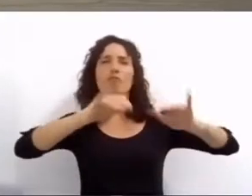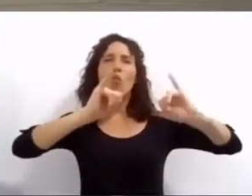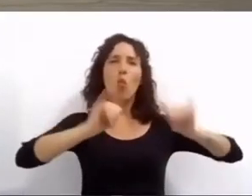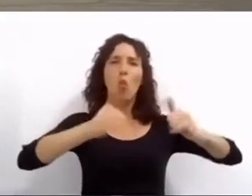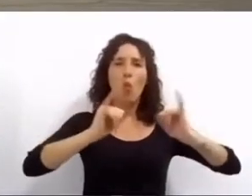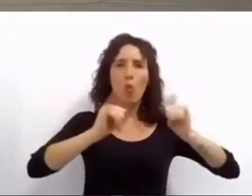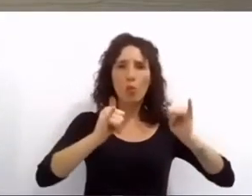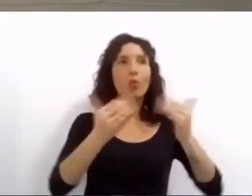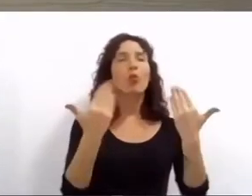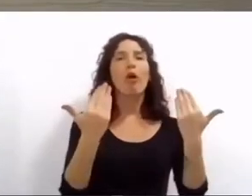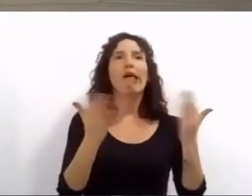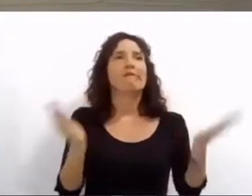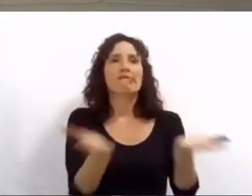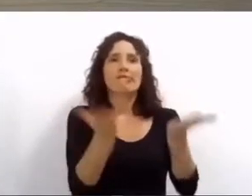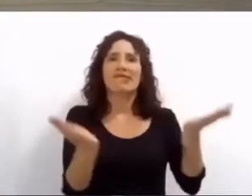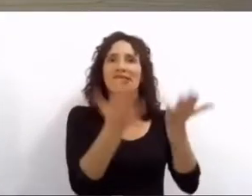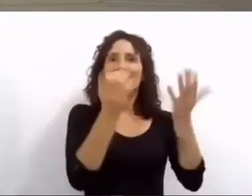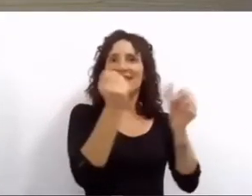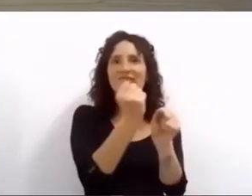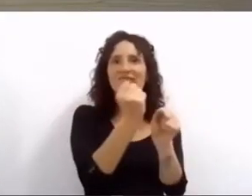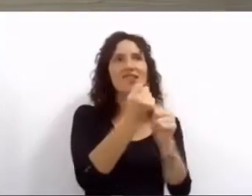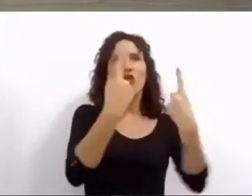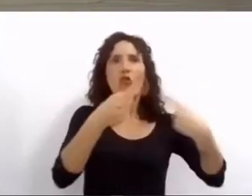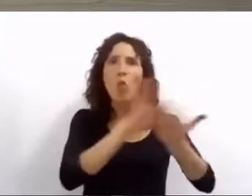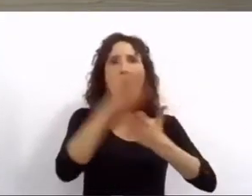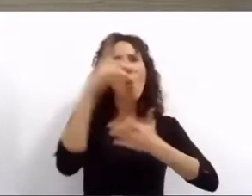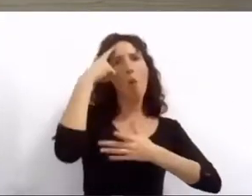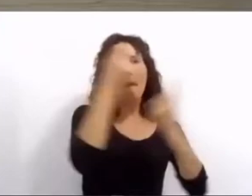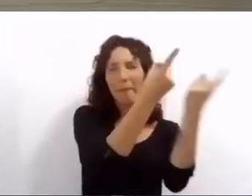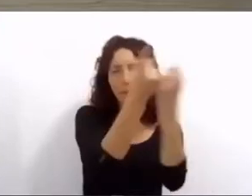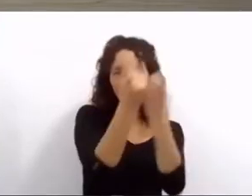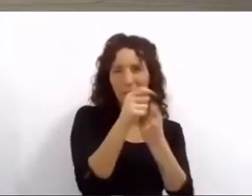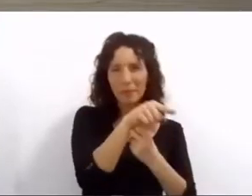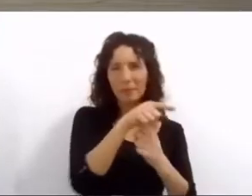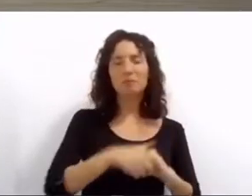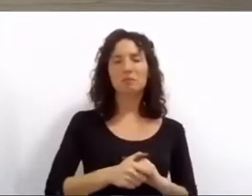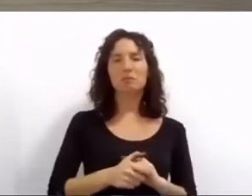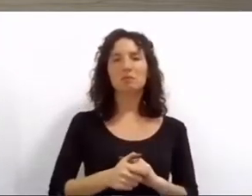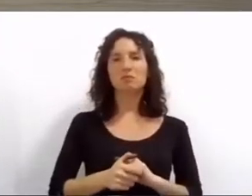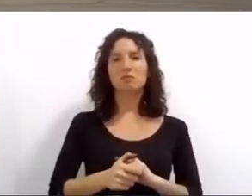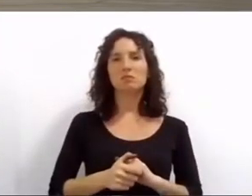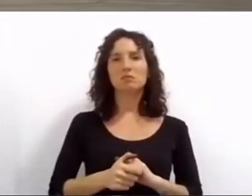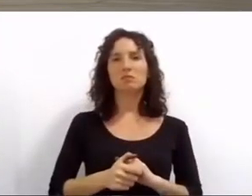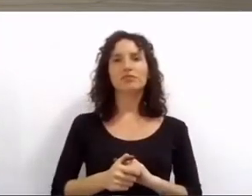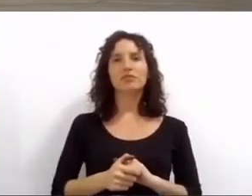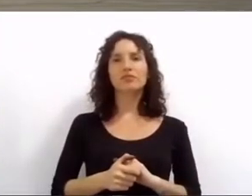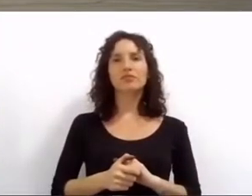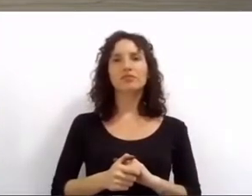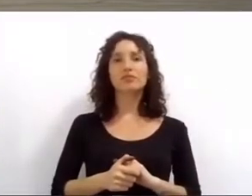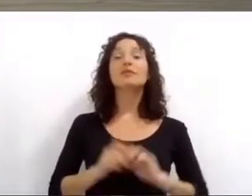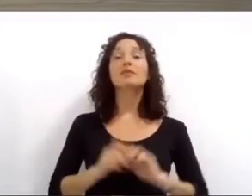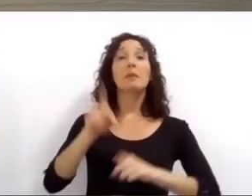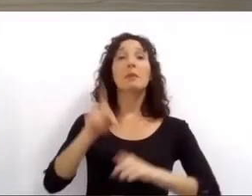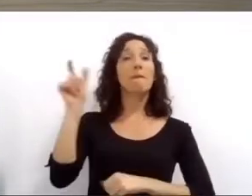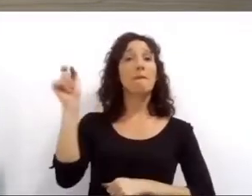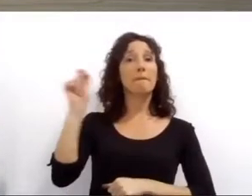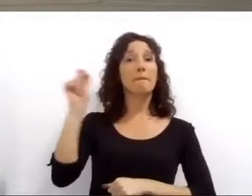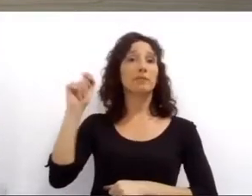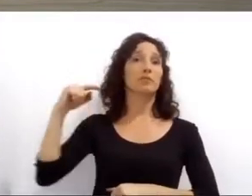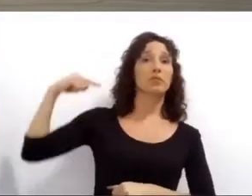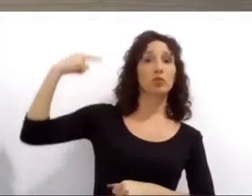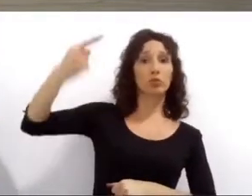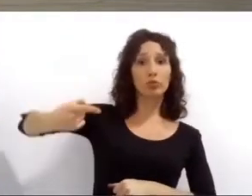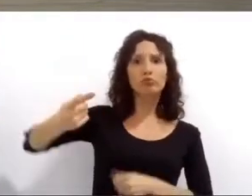barrios. Es tiempo también de iluminar, porque la luz es seguridad. En el próximo mes vamos a